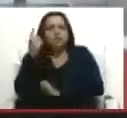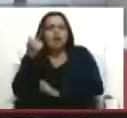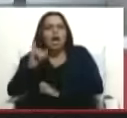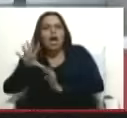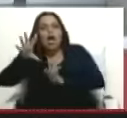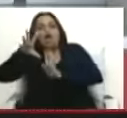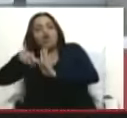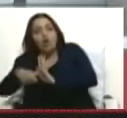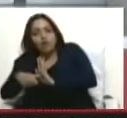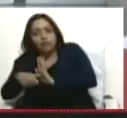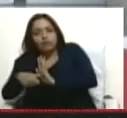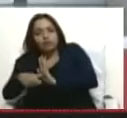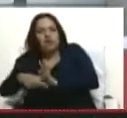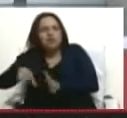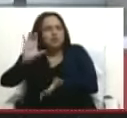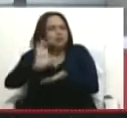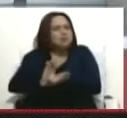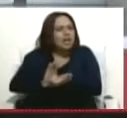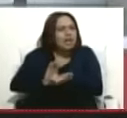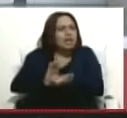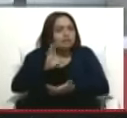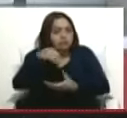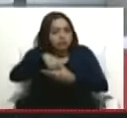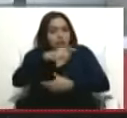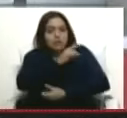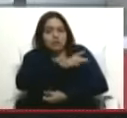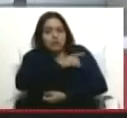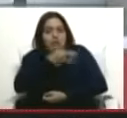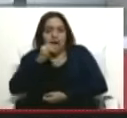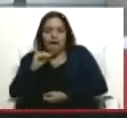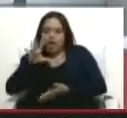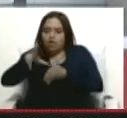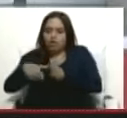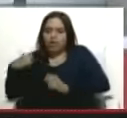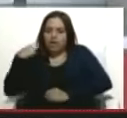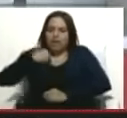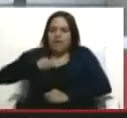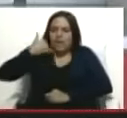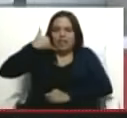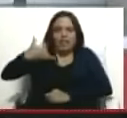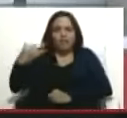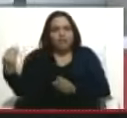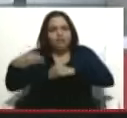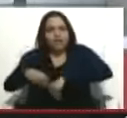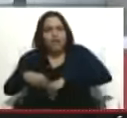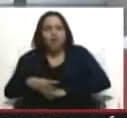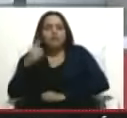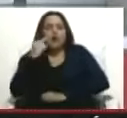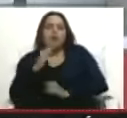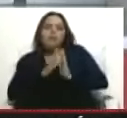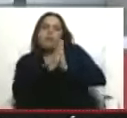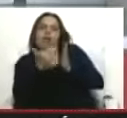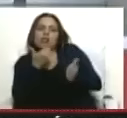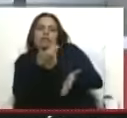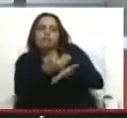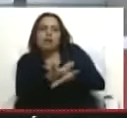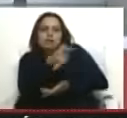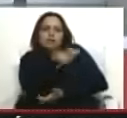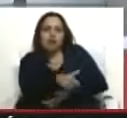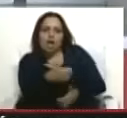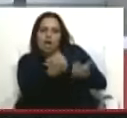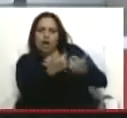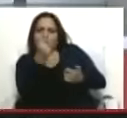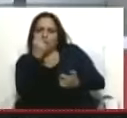en una ciudad chilena, le roban la cartera, el teléfono. Ella le solicitó a su pareja, Carlos